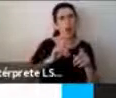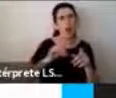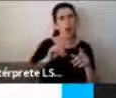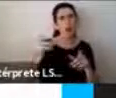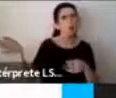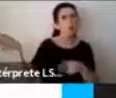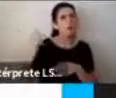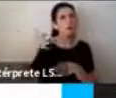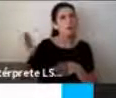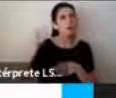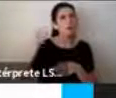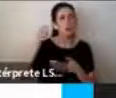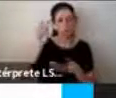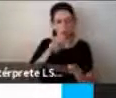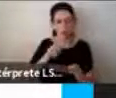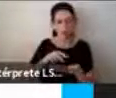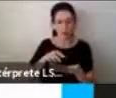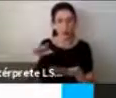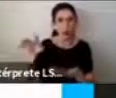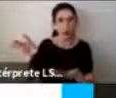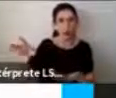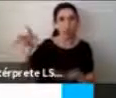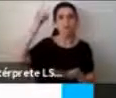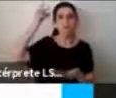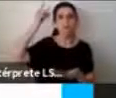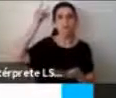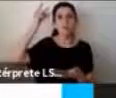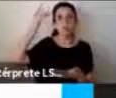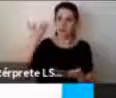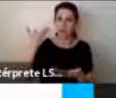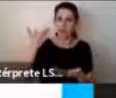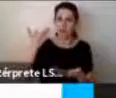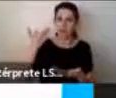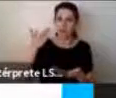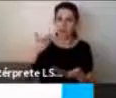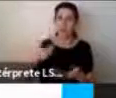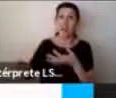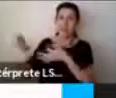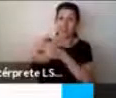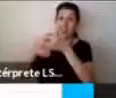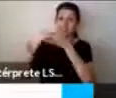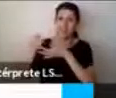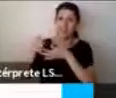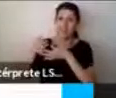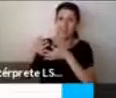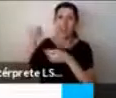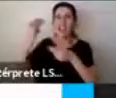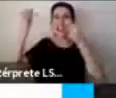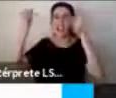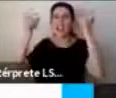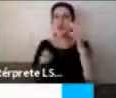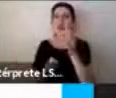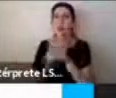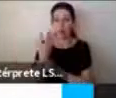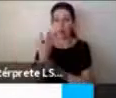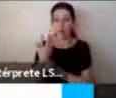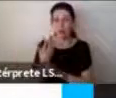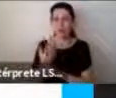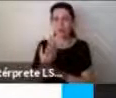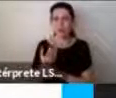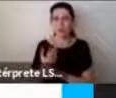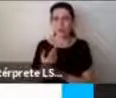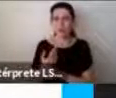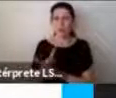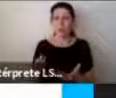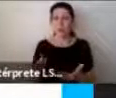con que a través de la narración llegan ideas nuevas, ¿cierto? Que hacen que las